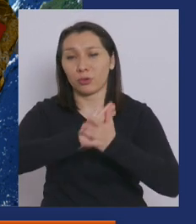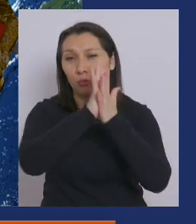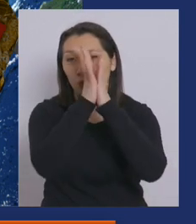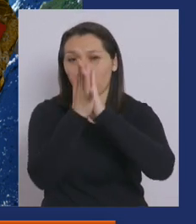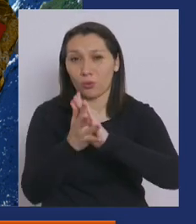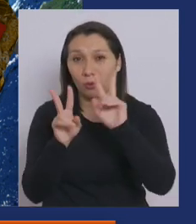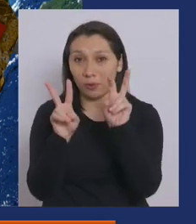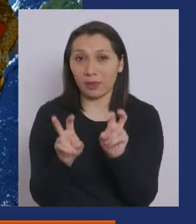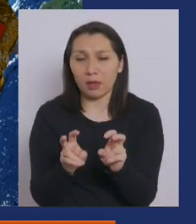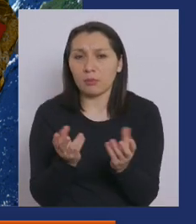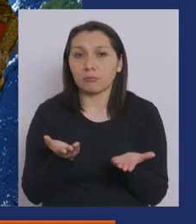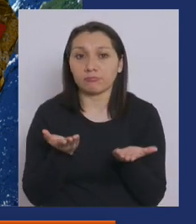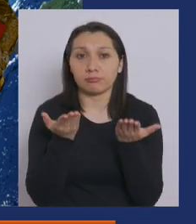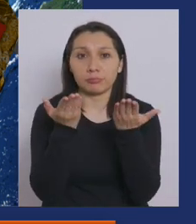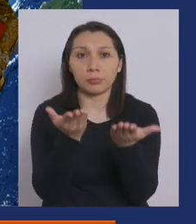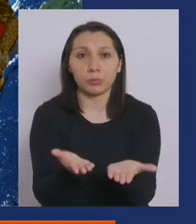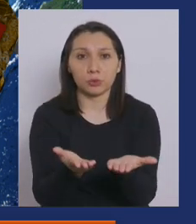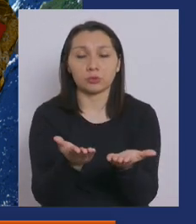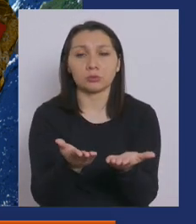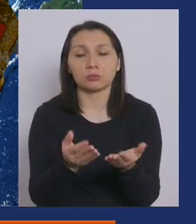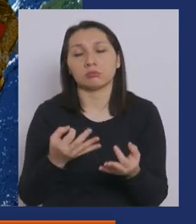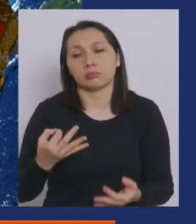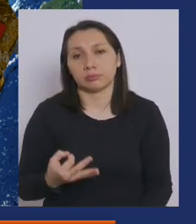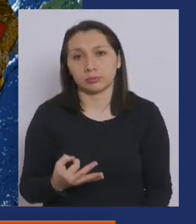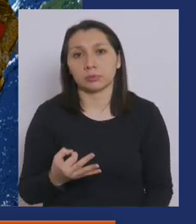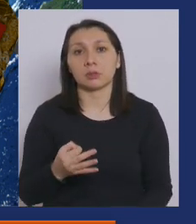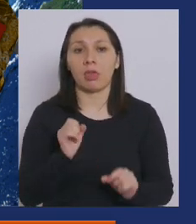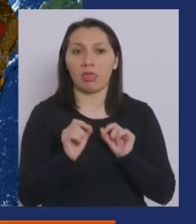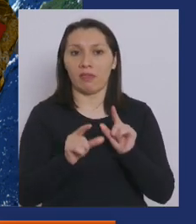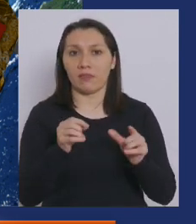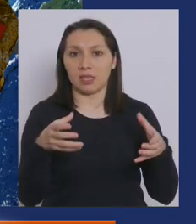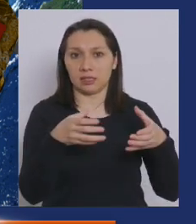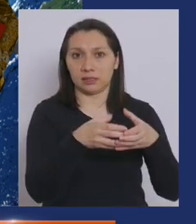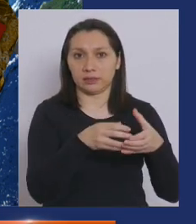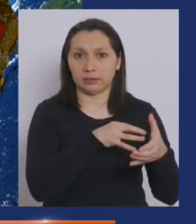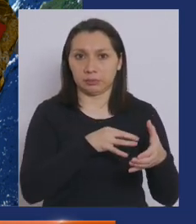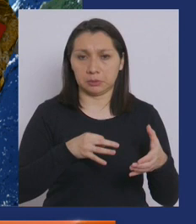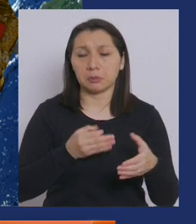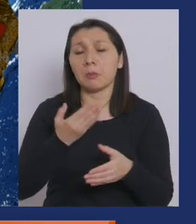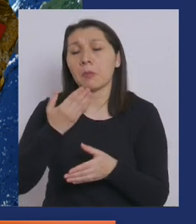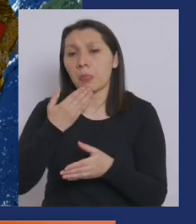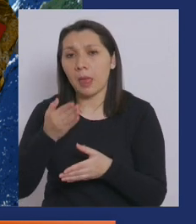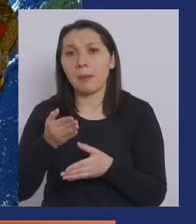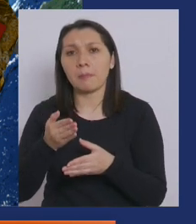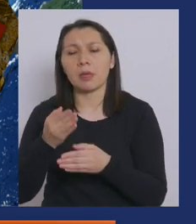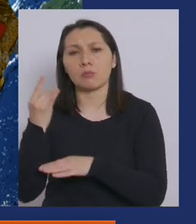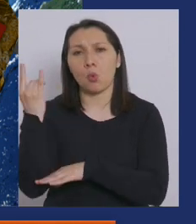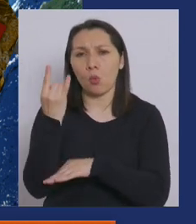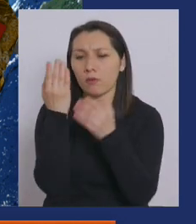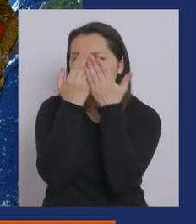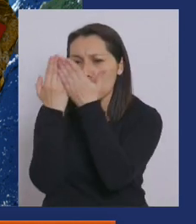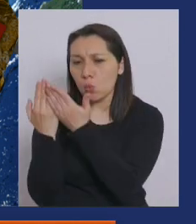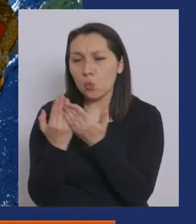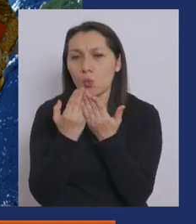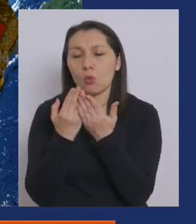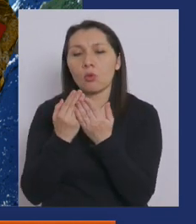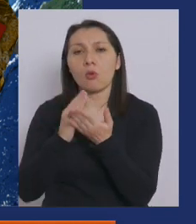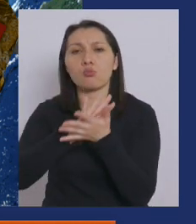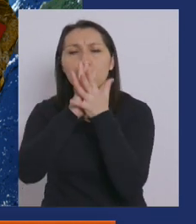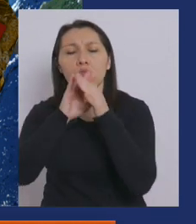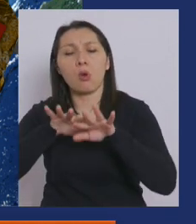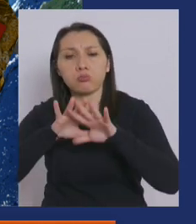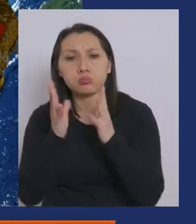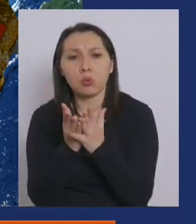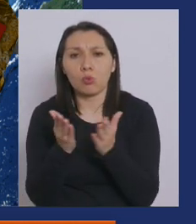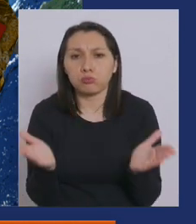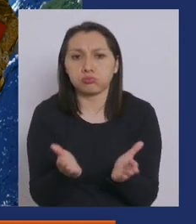va a estar disponible, por supuesto para la defensa, pero también para la academia, para el mundo productivo,